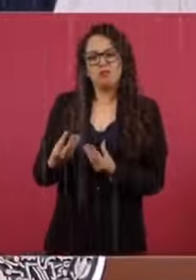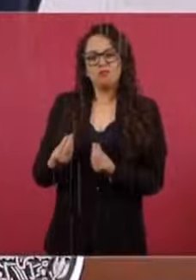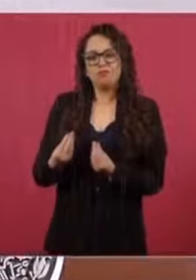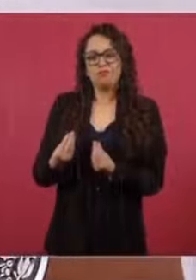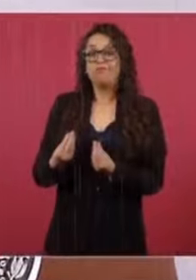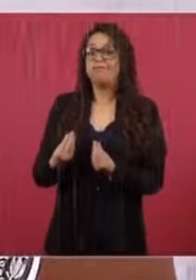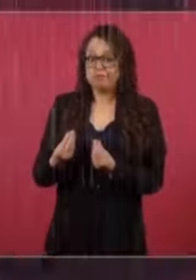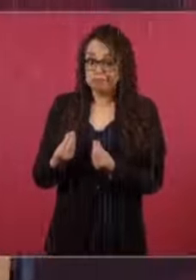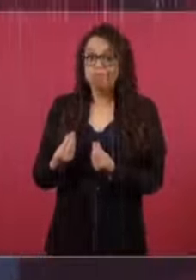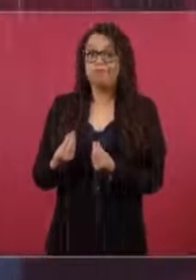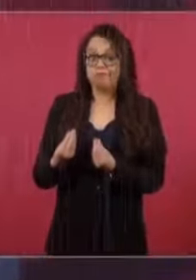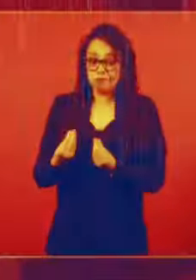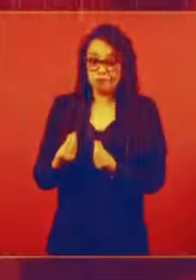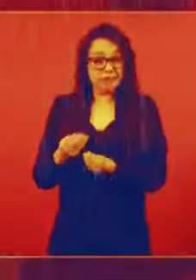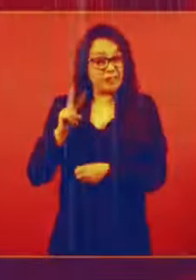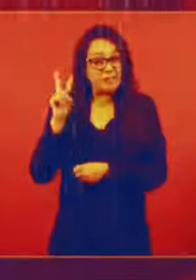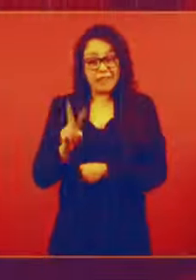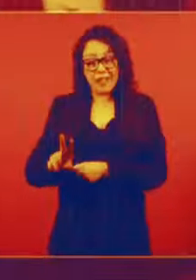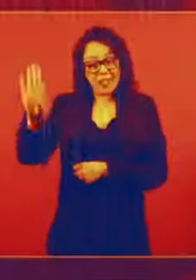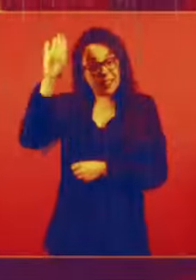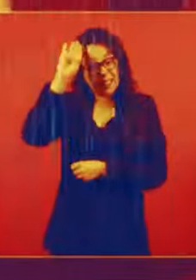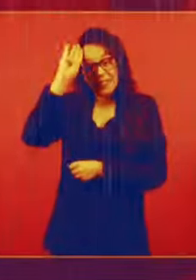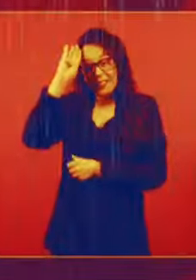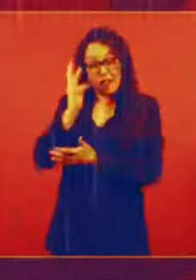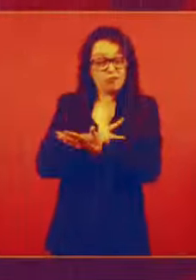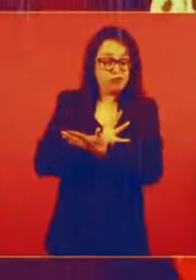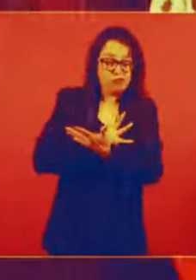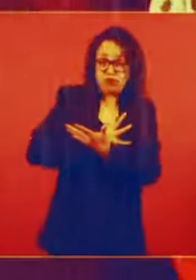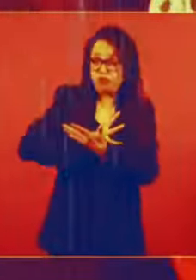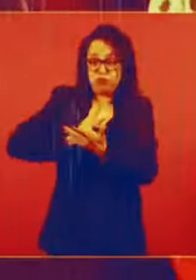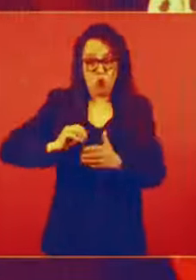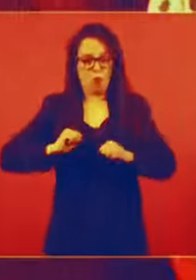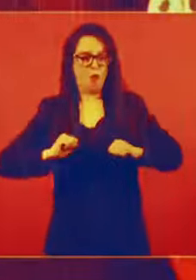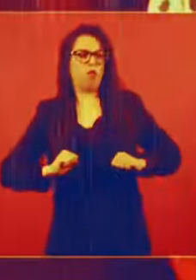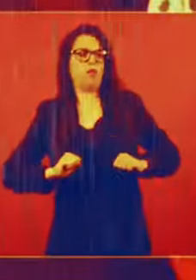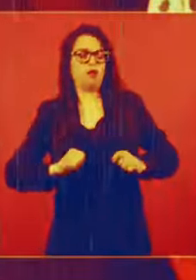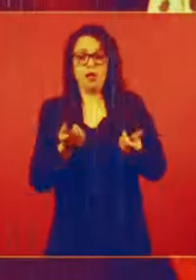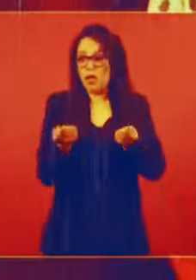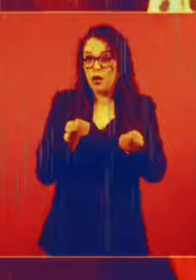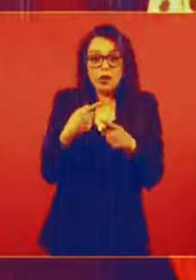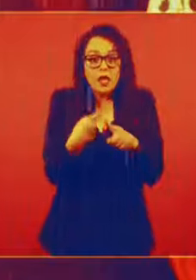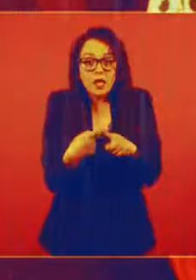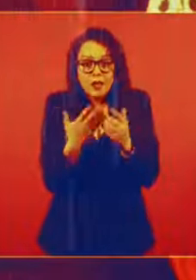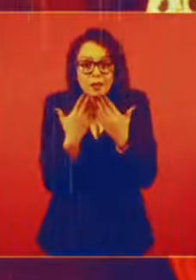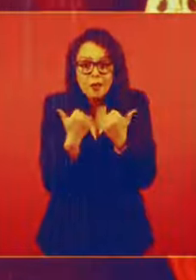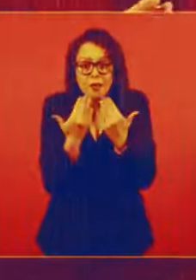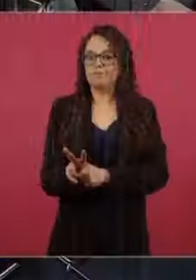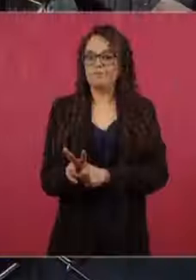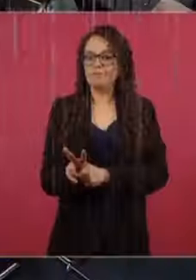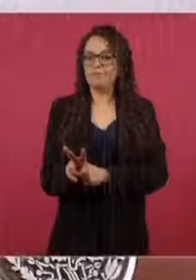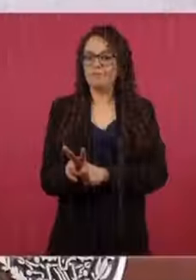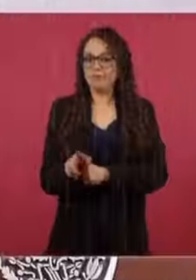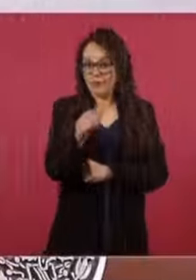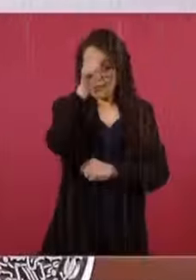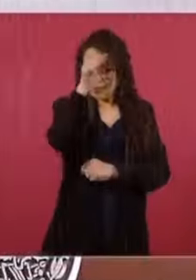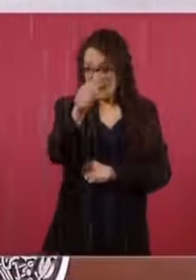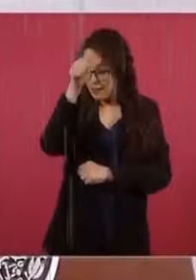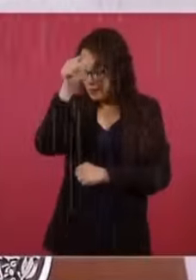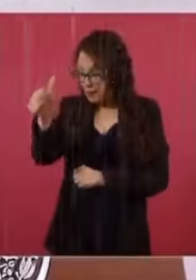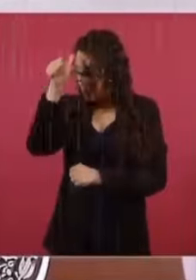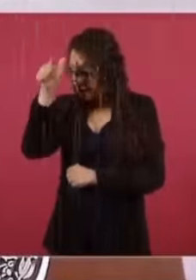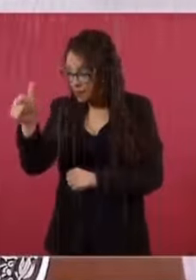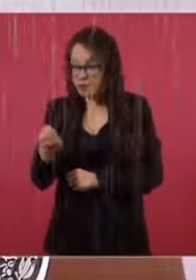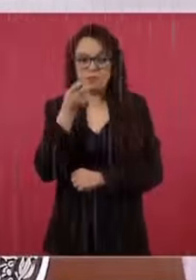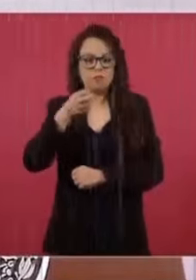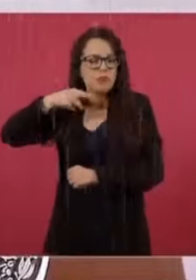pero en exceso. No hay ningún control. Hablando de los contrapesos. No tienen ningún contrapeso. Lo que hay que hacer, así,